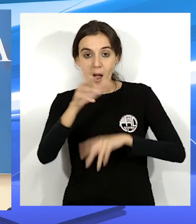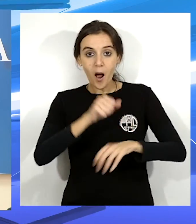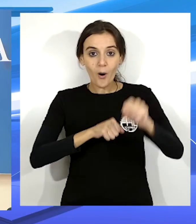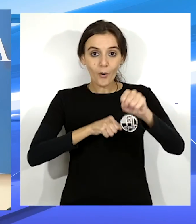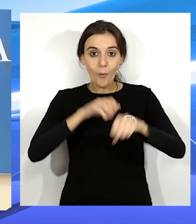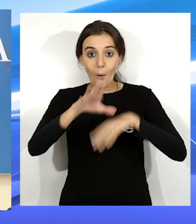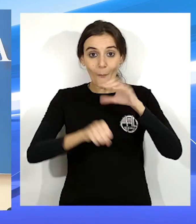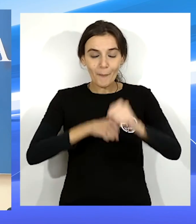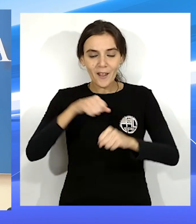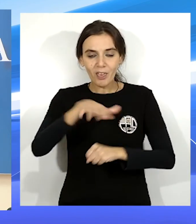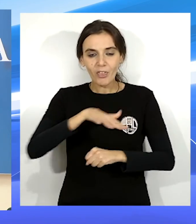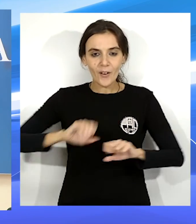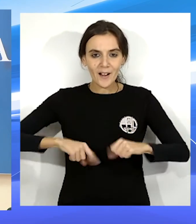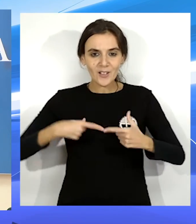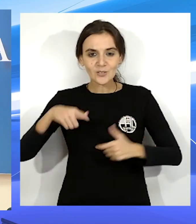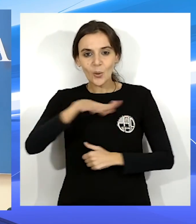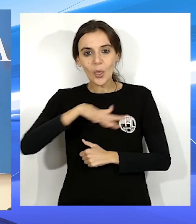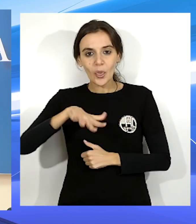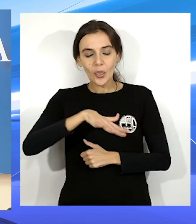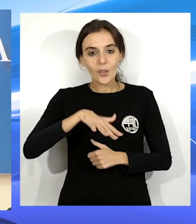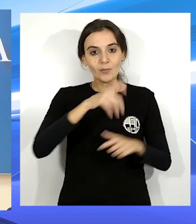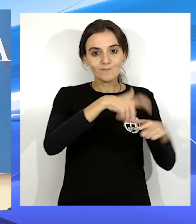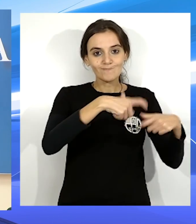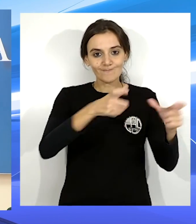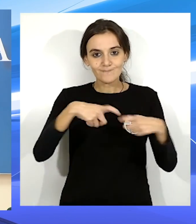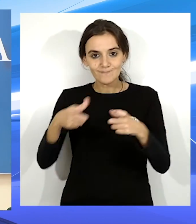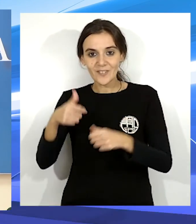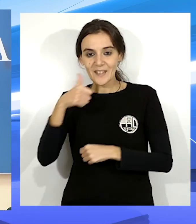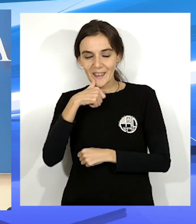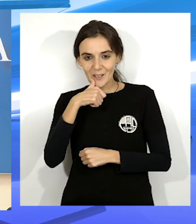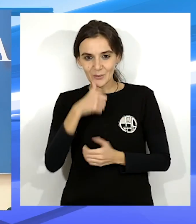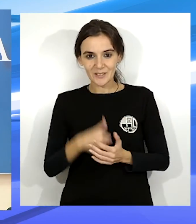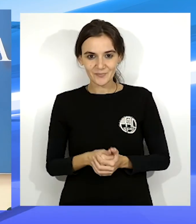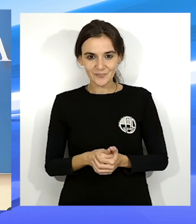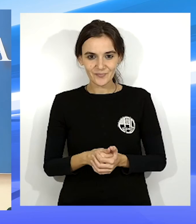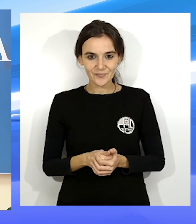comprar en cualquier gasto que realice en cada uno de los establecimientos de esta ciudad.